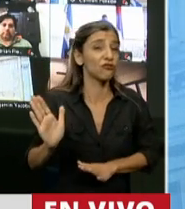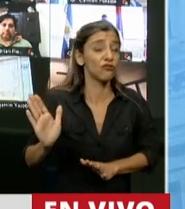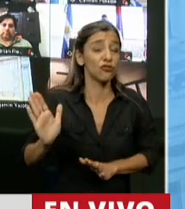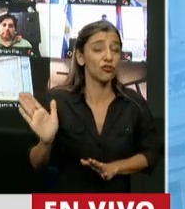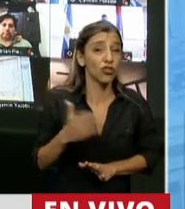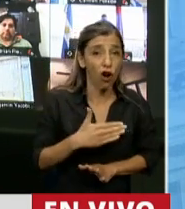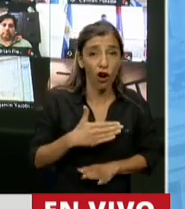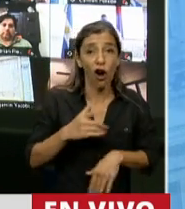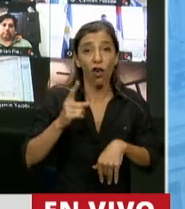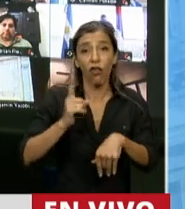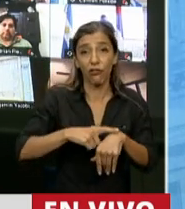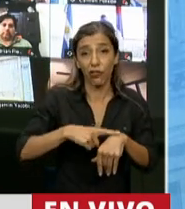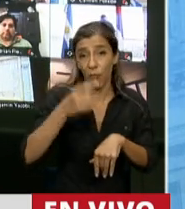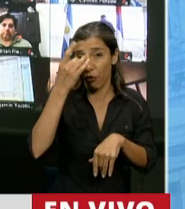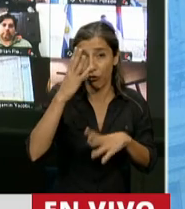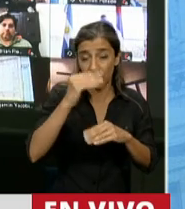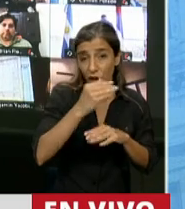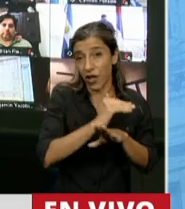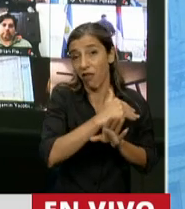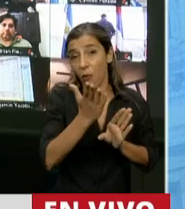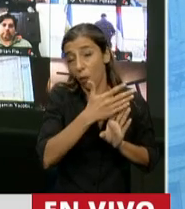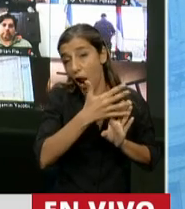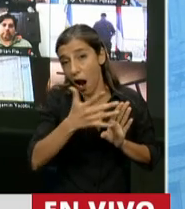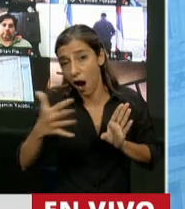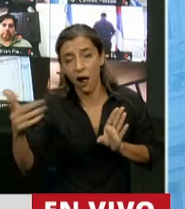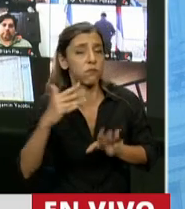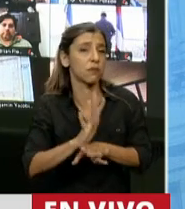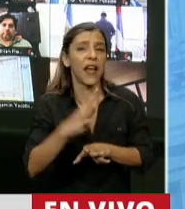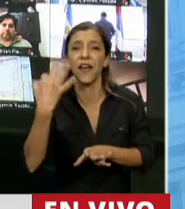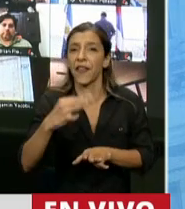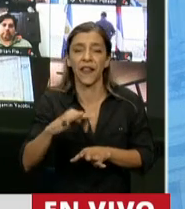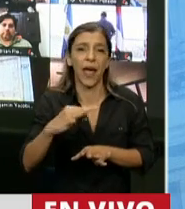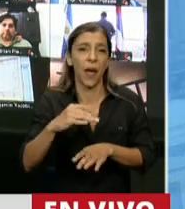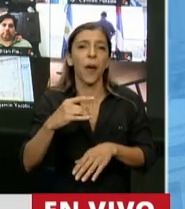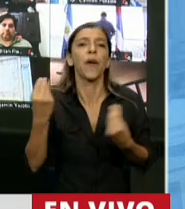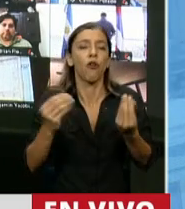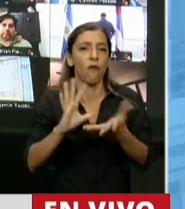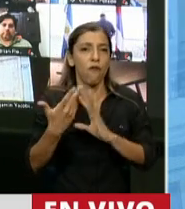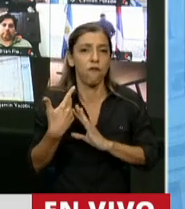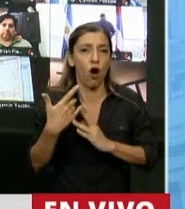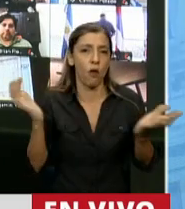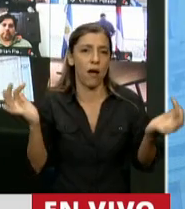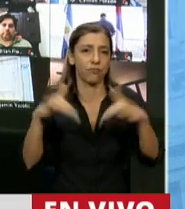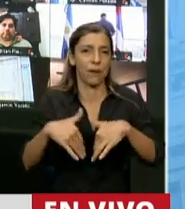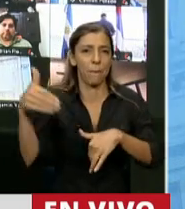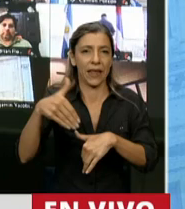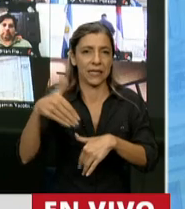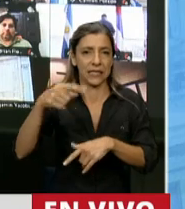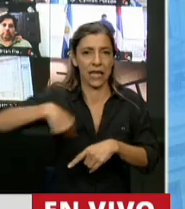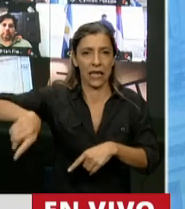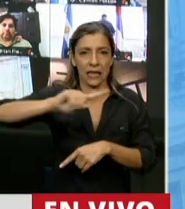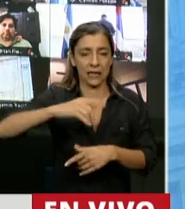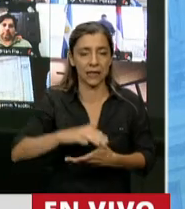han realizado con posterioridad deberían haberse hecho de manera presencial algo que no sucedió y por lo tanto lo hemos impugnado. Y